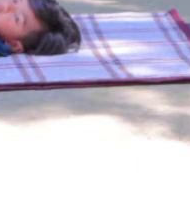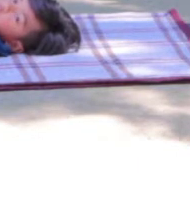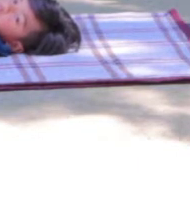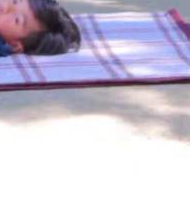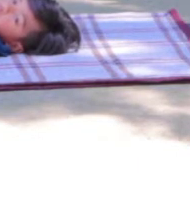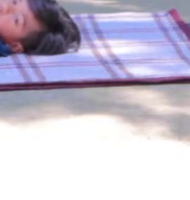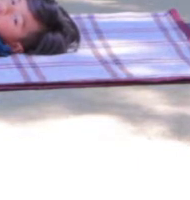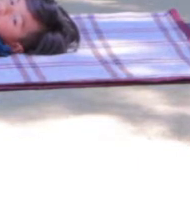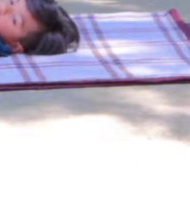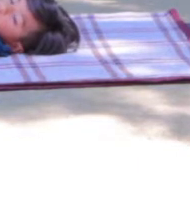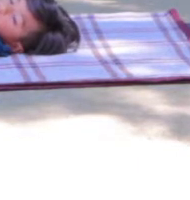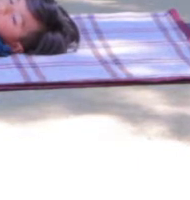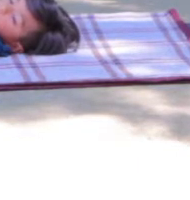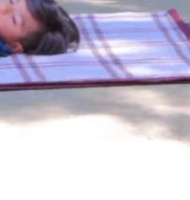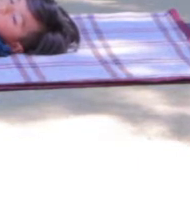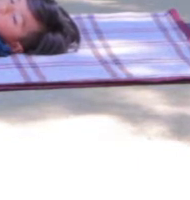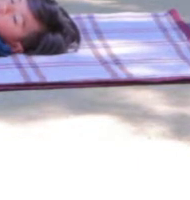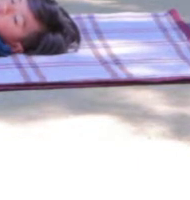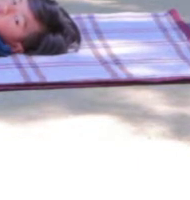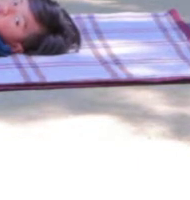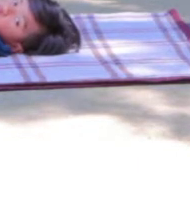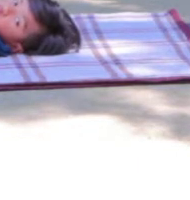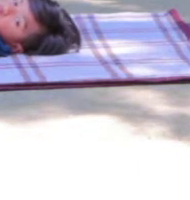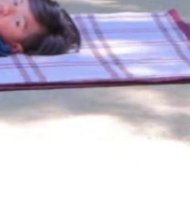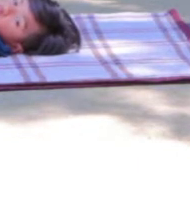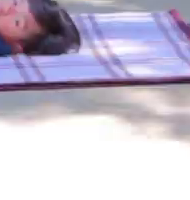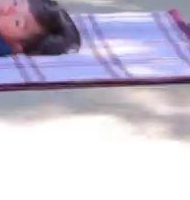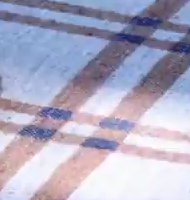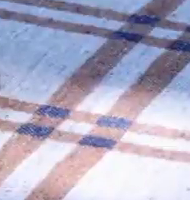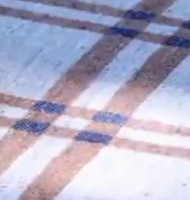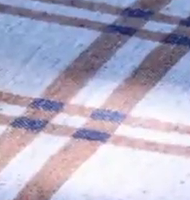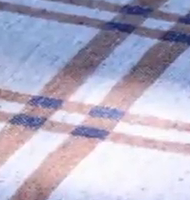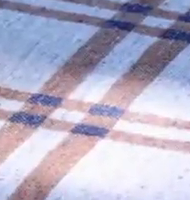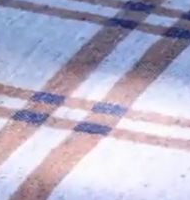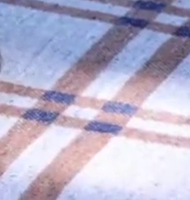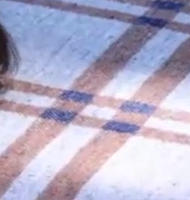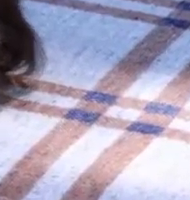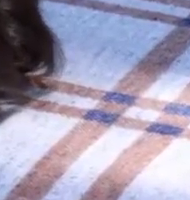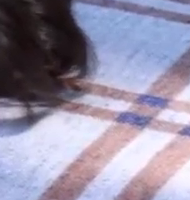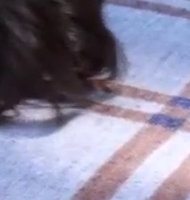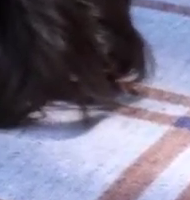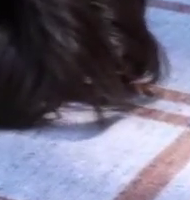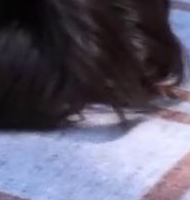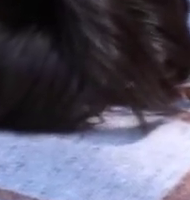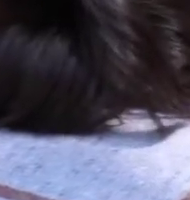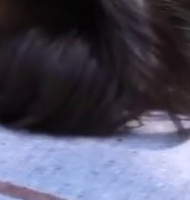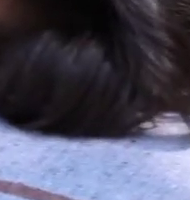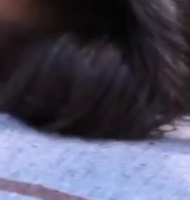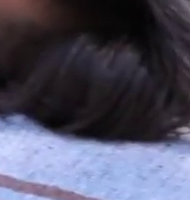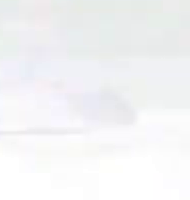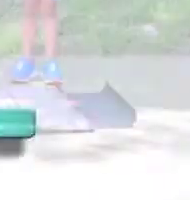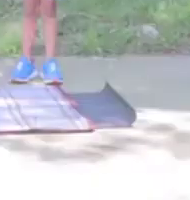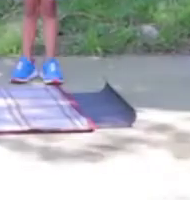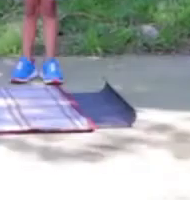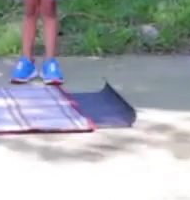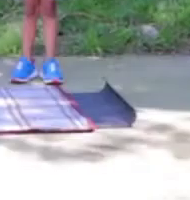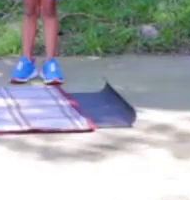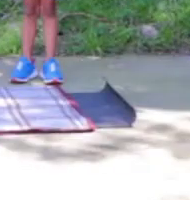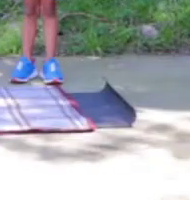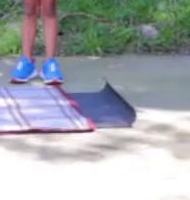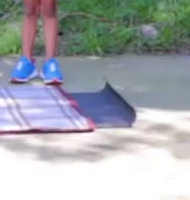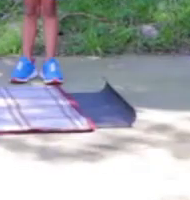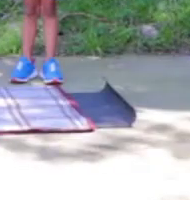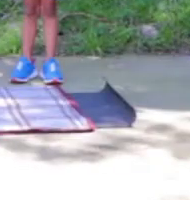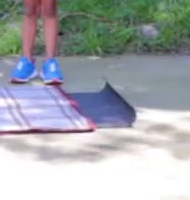Pies juntos. Elevación de cadera. Bajamos. Una vez más. Alto. El